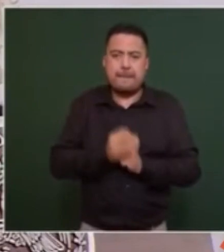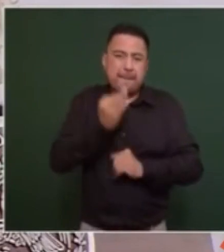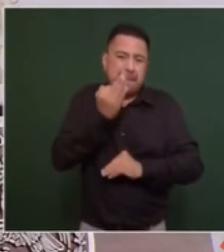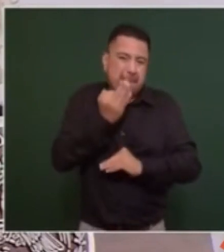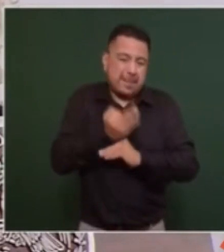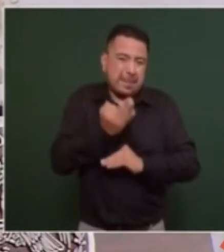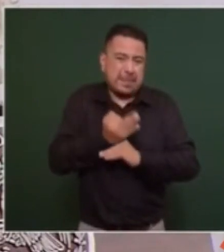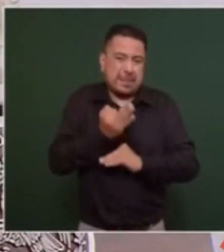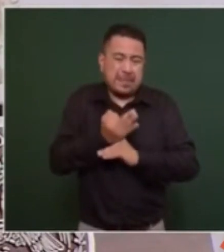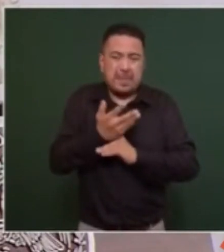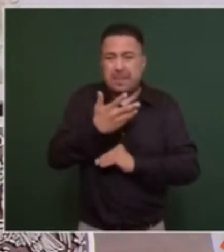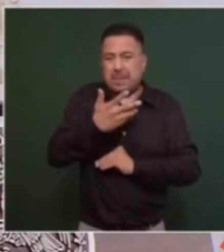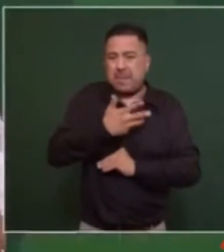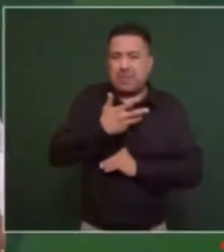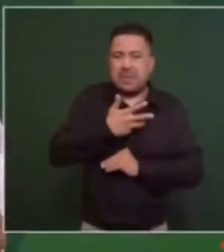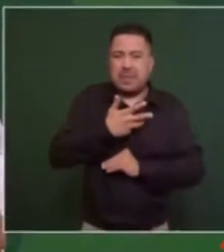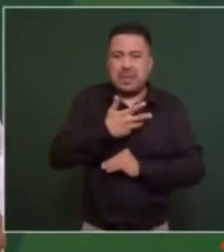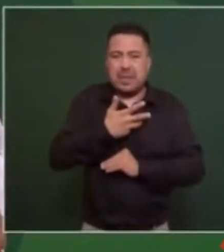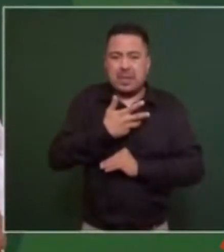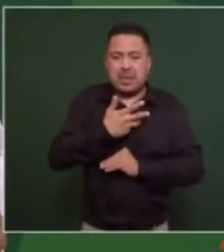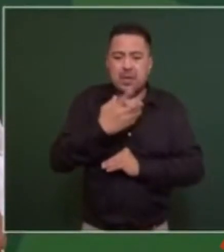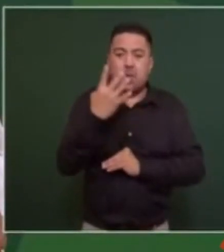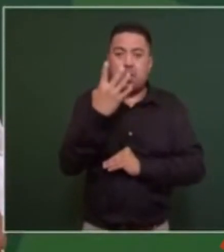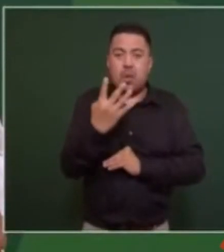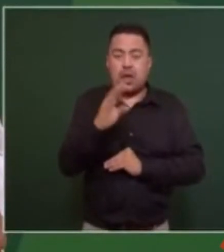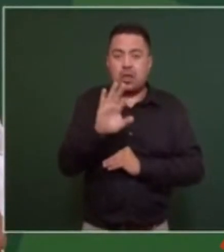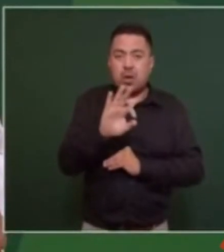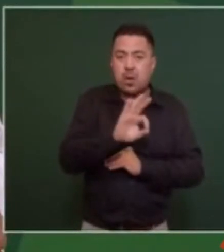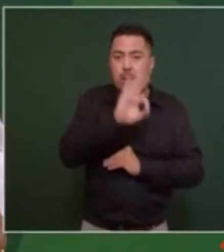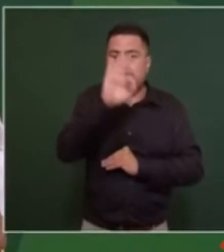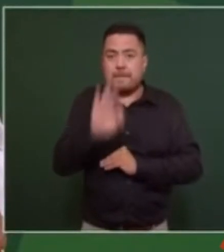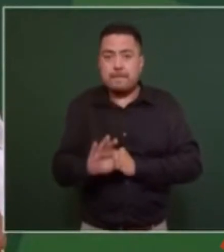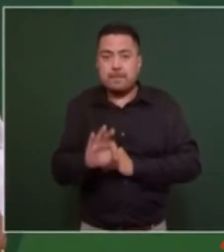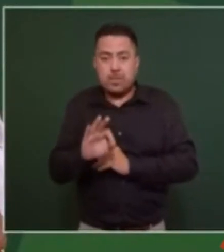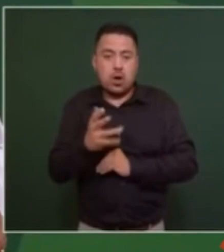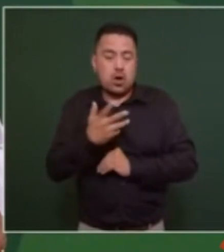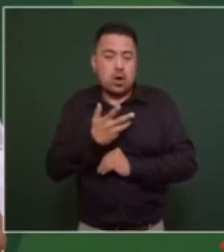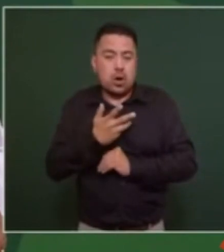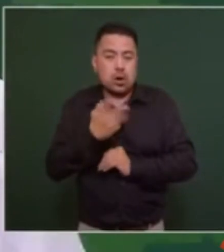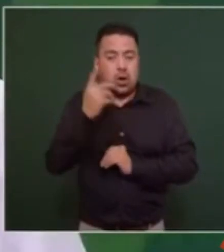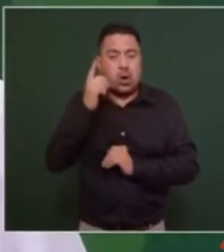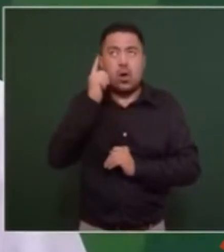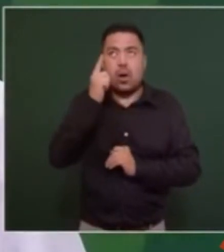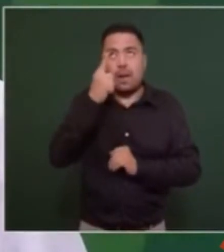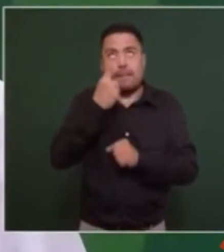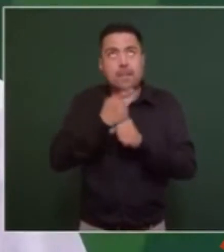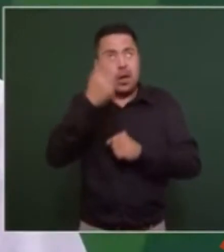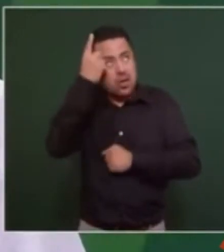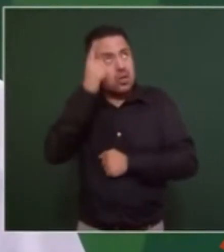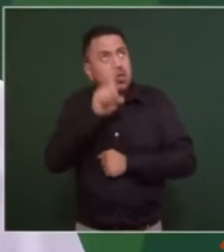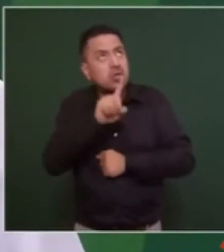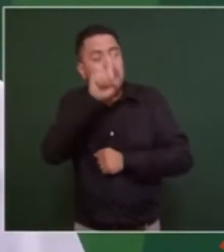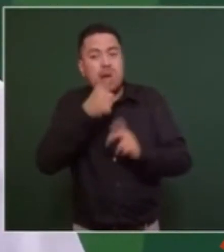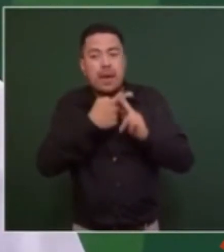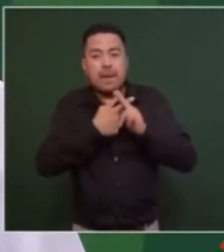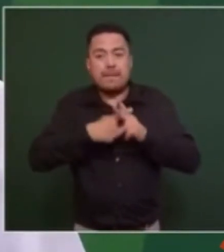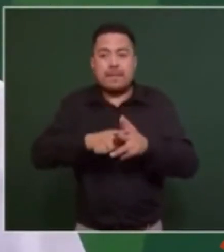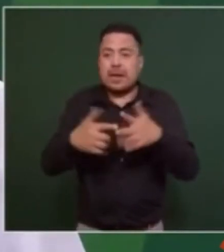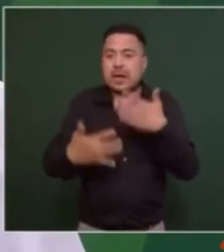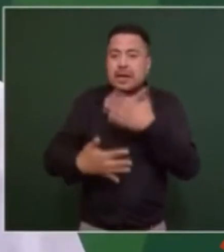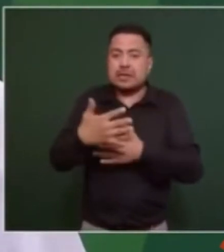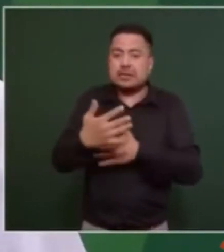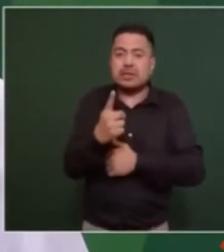hay una oferta de alrededor del 4%. Primero Dios, a partir del 15 de diciembre